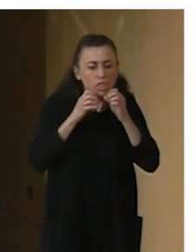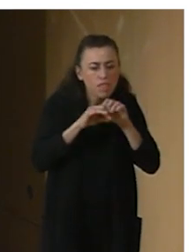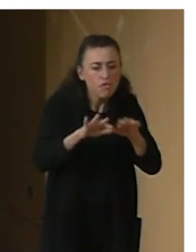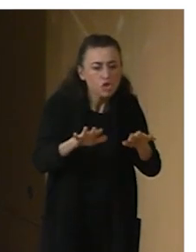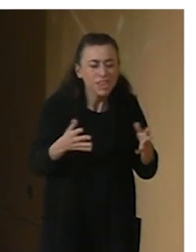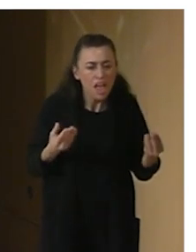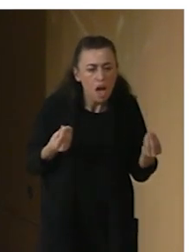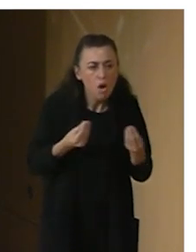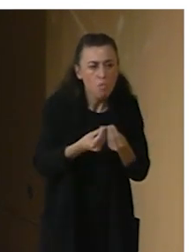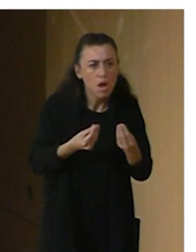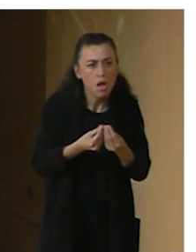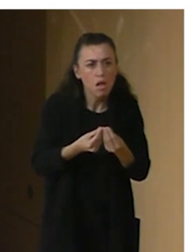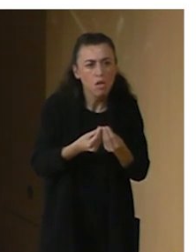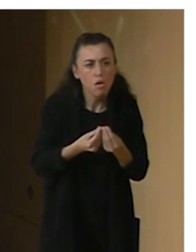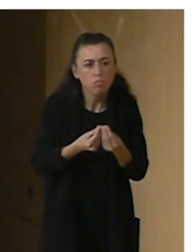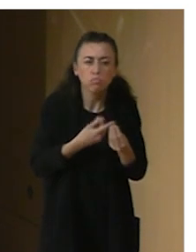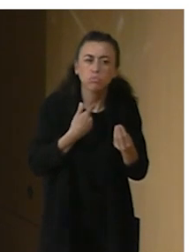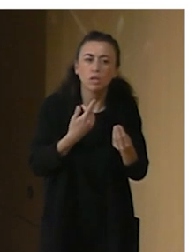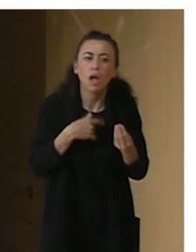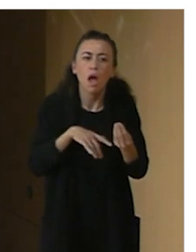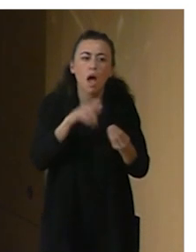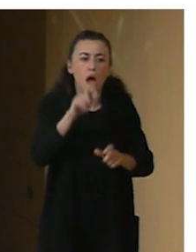creadores y artistas de todo el mundo.